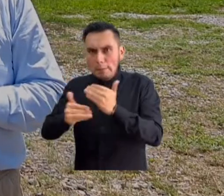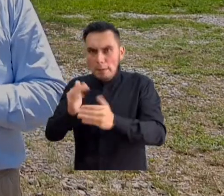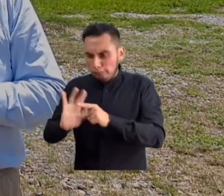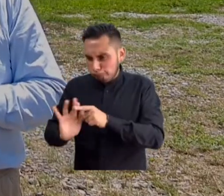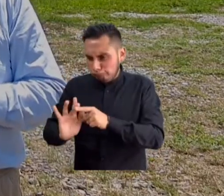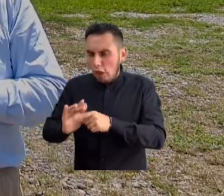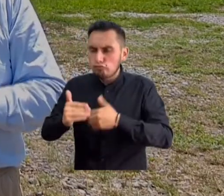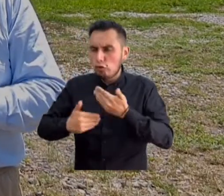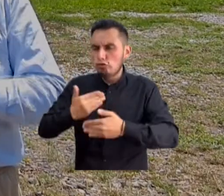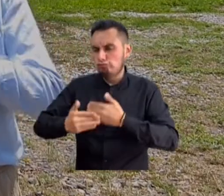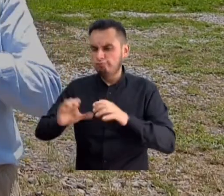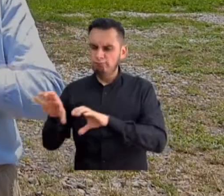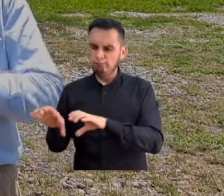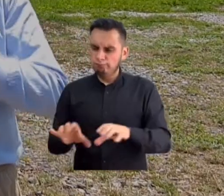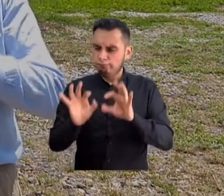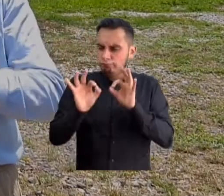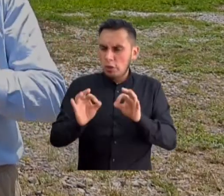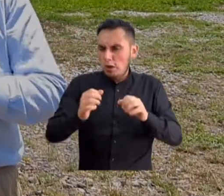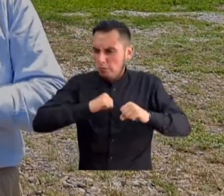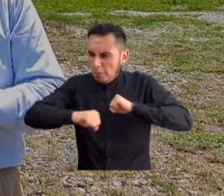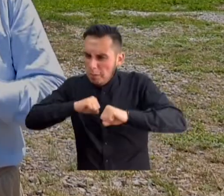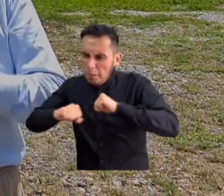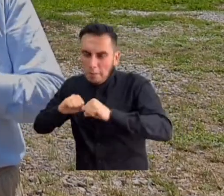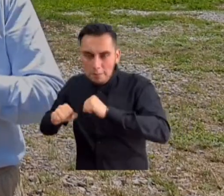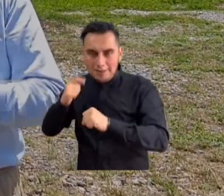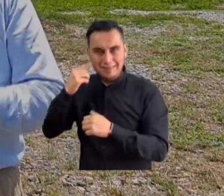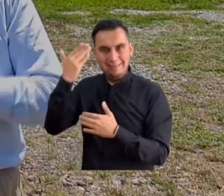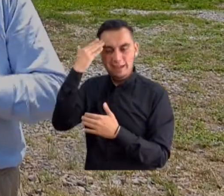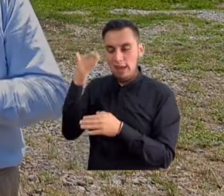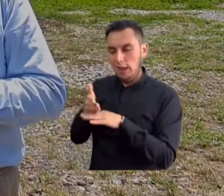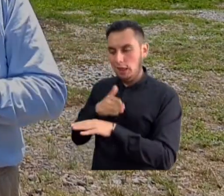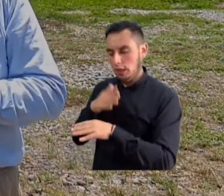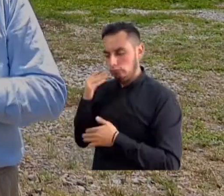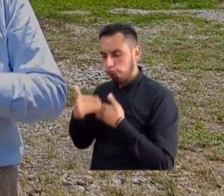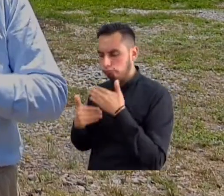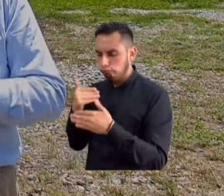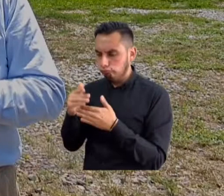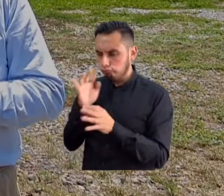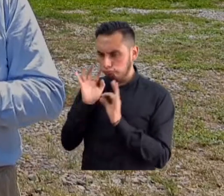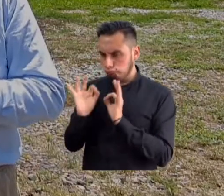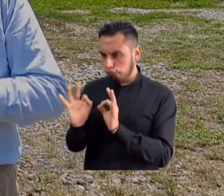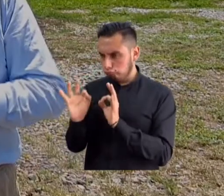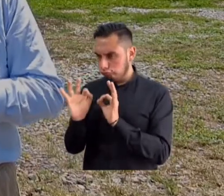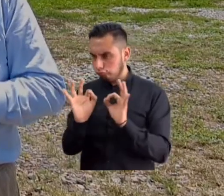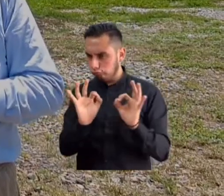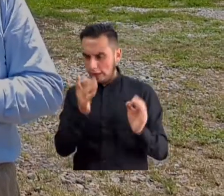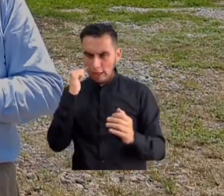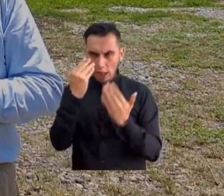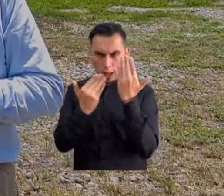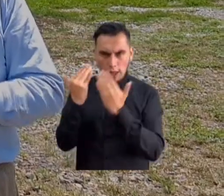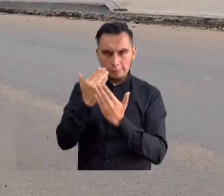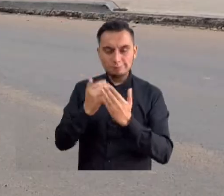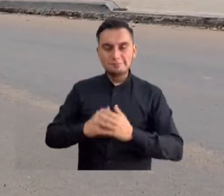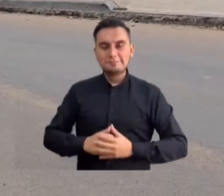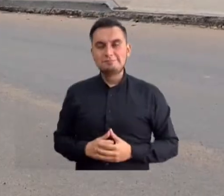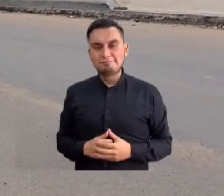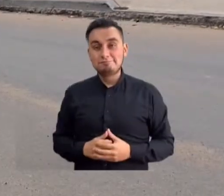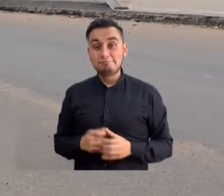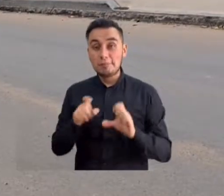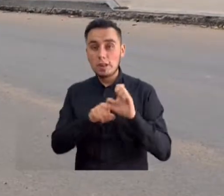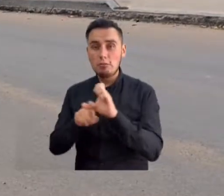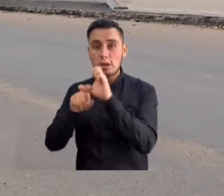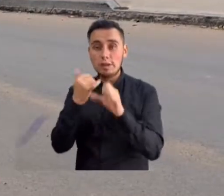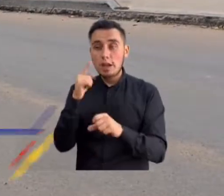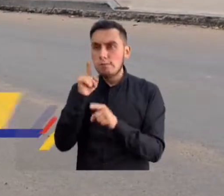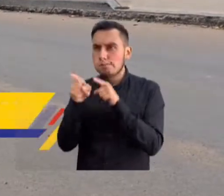seguimos haciendo de forma juiciosa, esmerada y entregada el proceso de optimización y la rigurosidad en el manejo de estas pruebas de laboratorio. En la